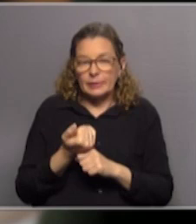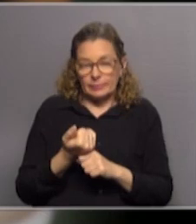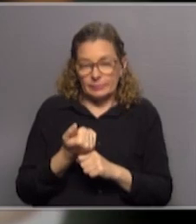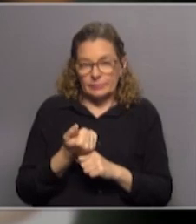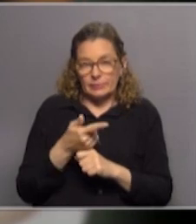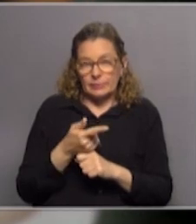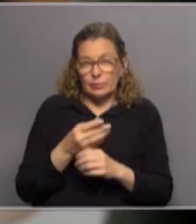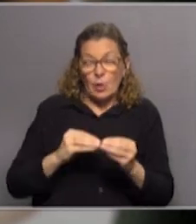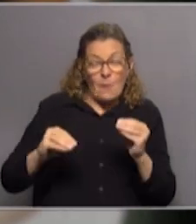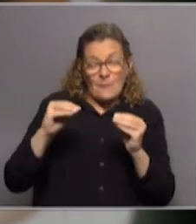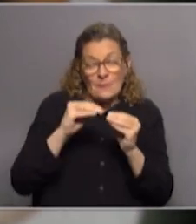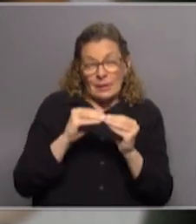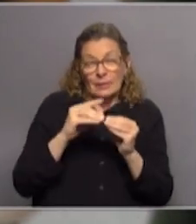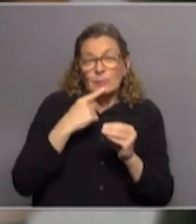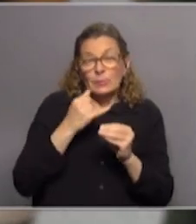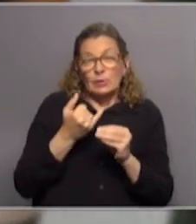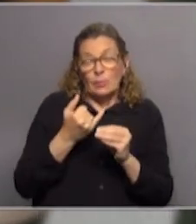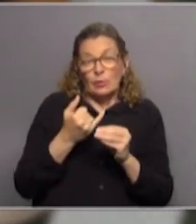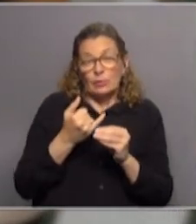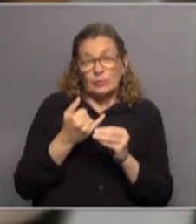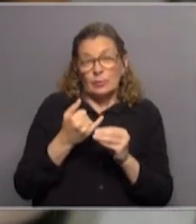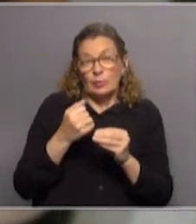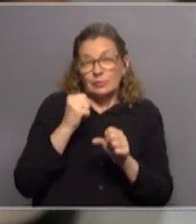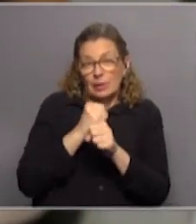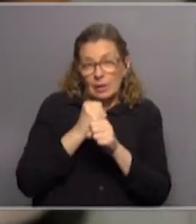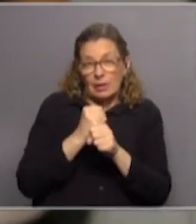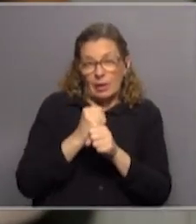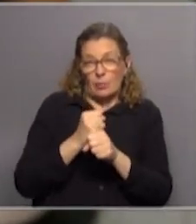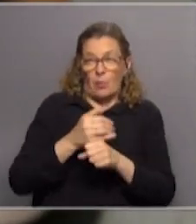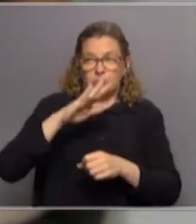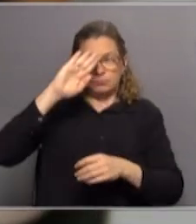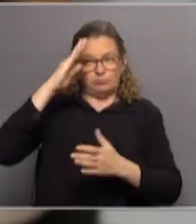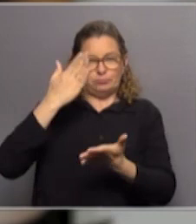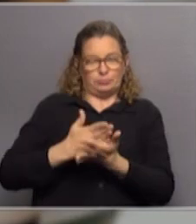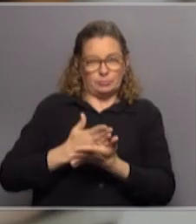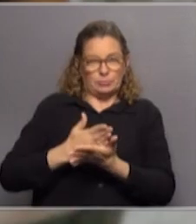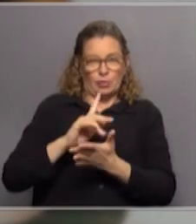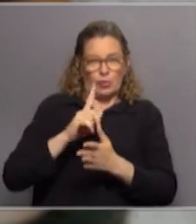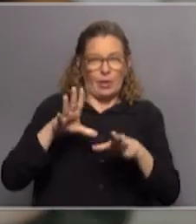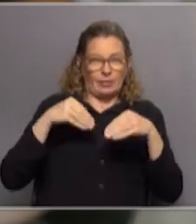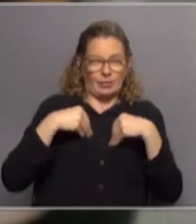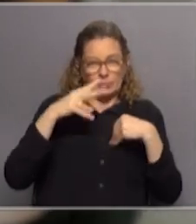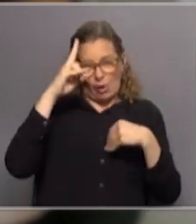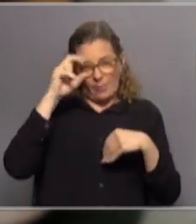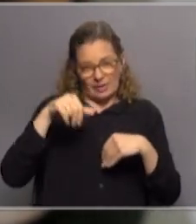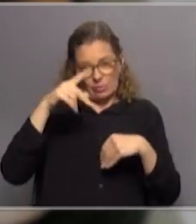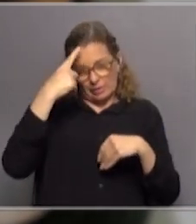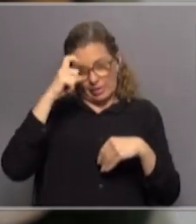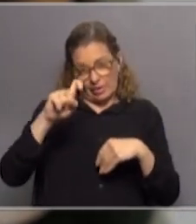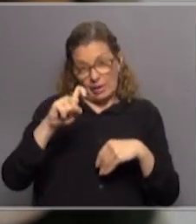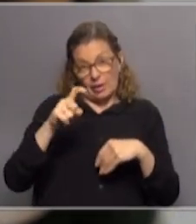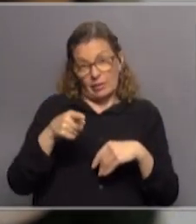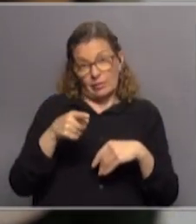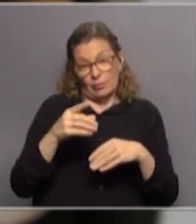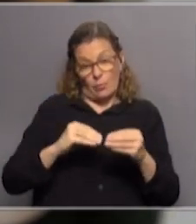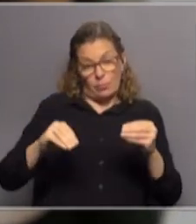Eso sumado a un estilo de ejercicio autoritario que no aceptaba opiniones ni ideas quizás haya sido